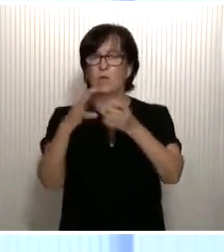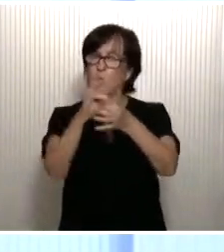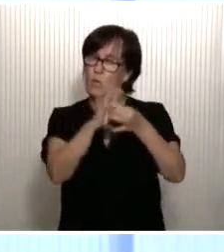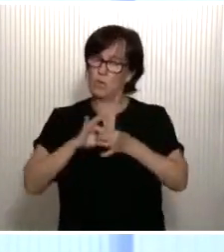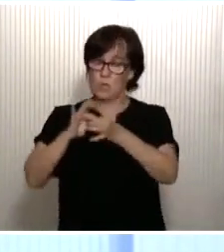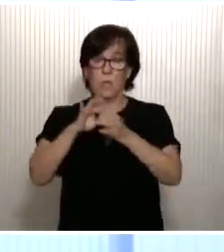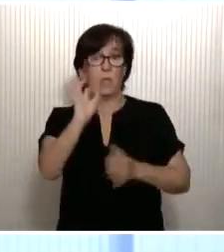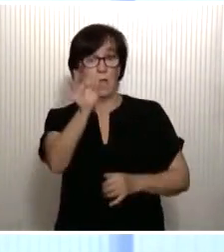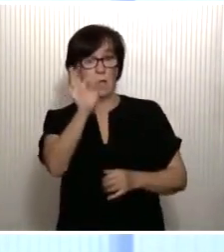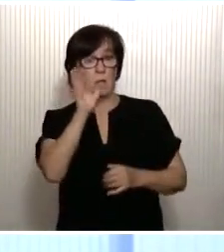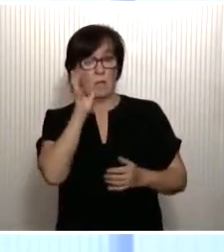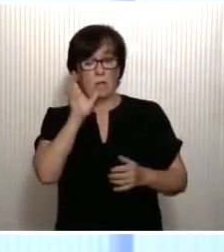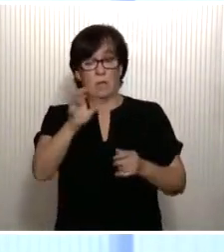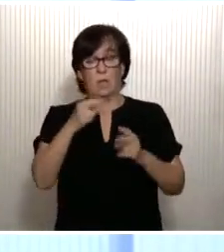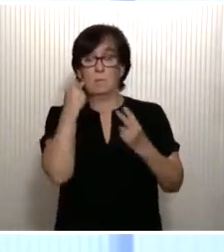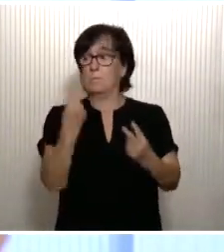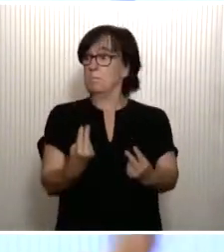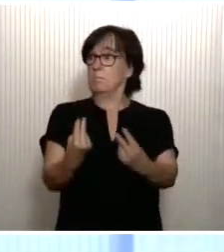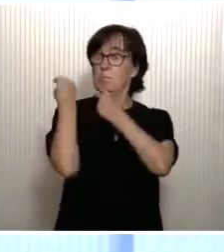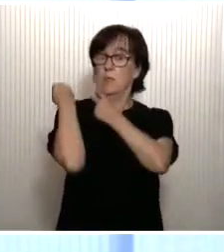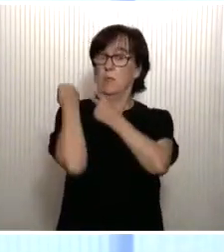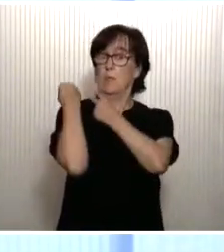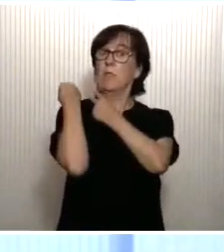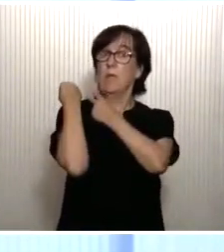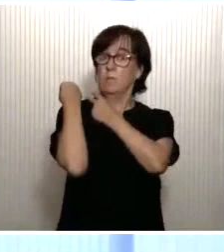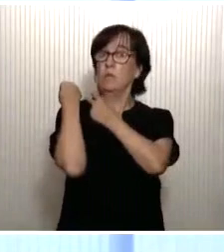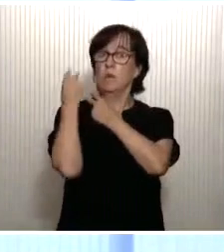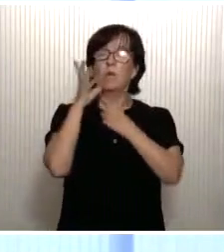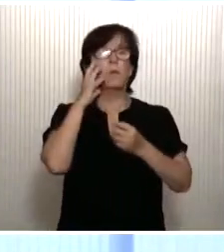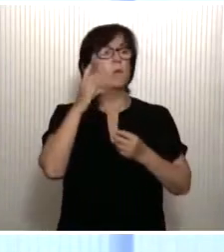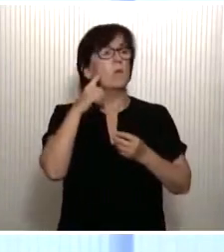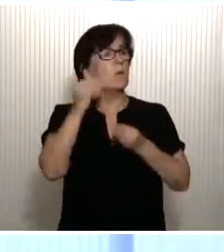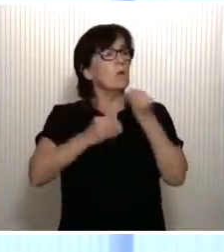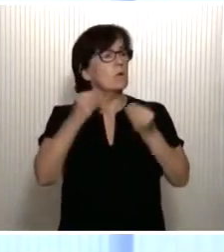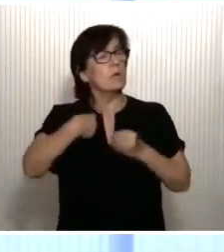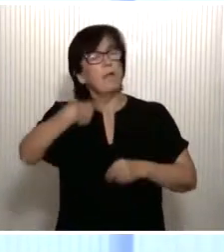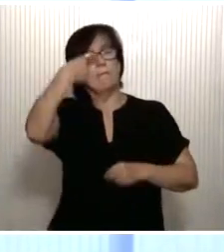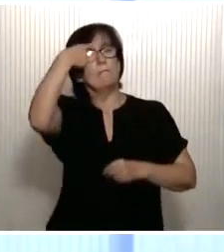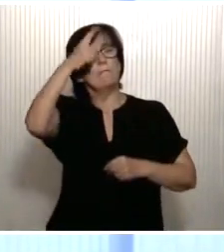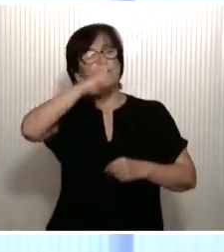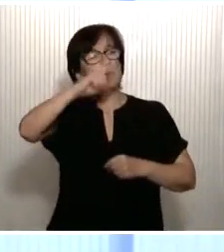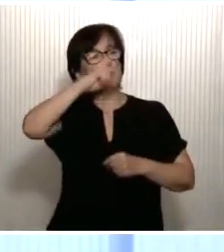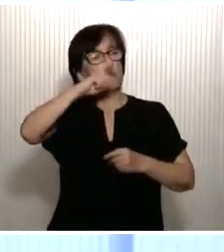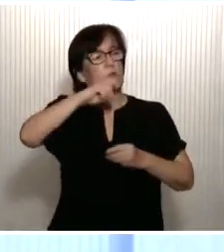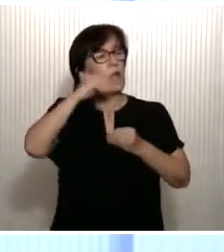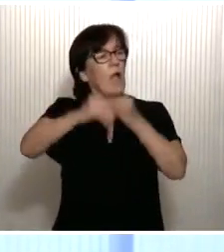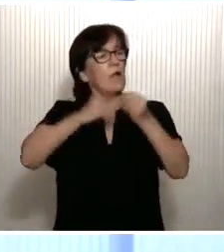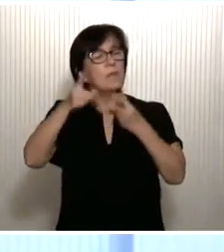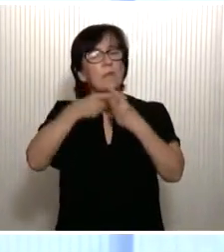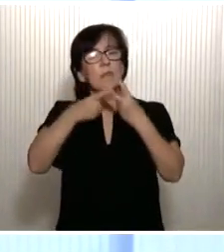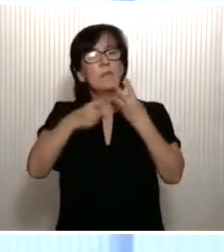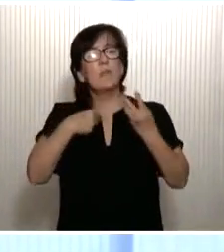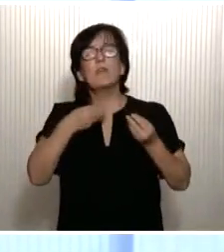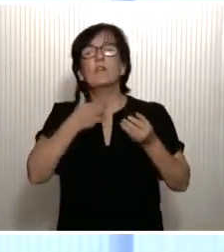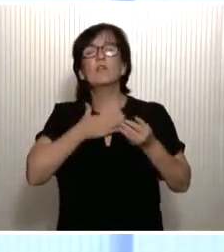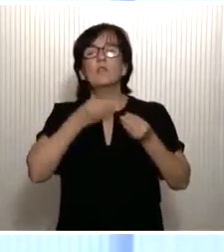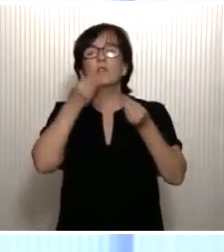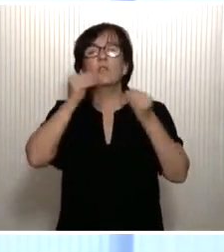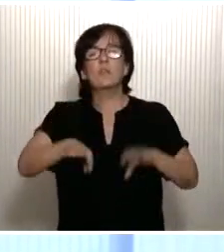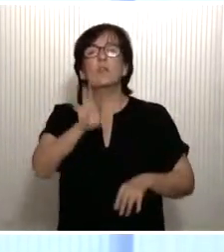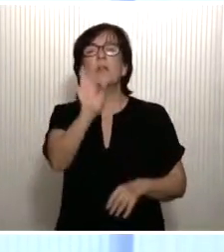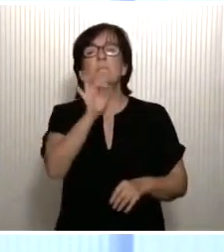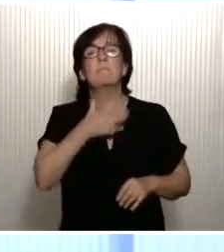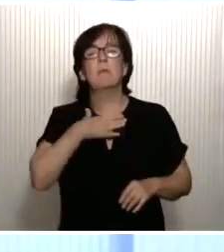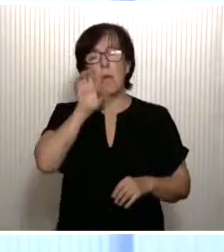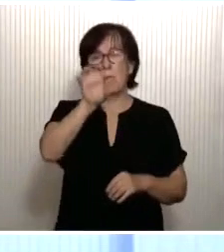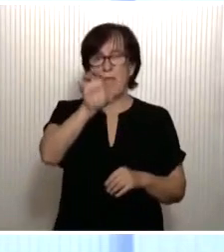si miramos la vista atrás y echamos un recordatorio, hacemos un recordatorio de nuestra historia, es cierto que nuestro